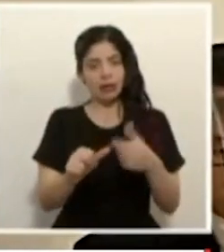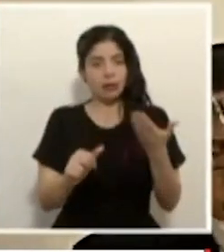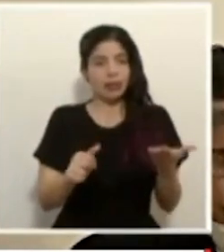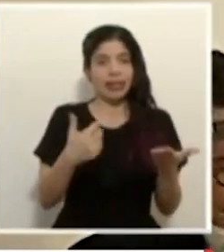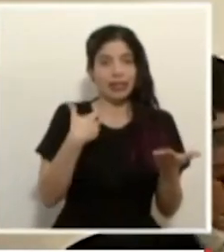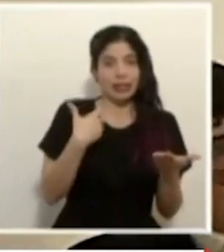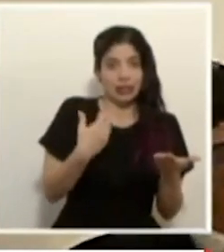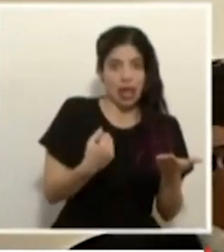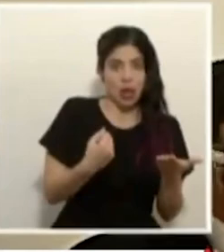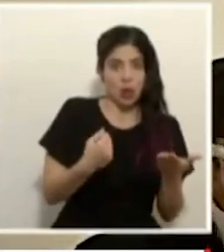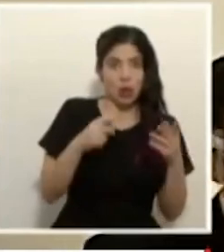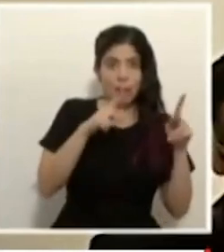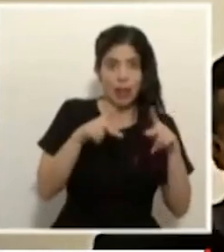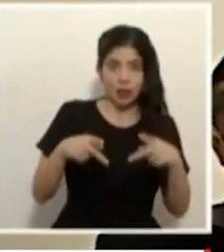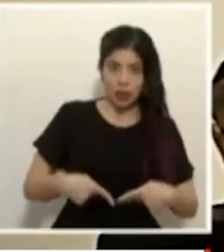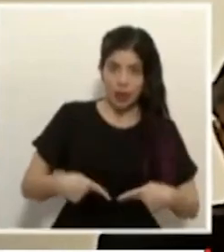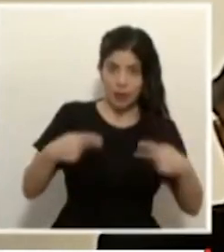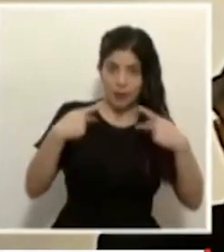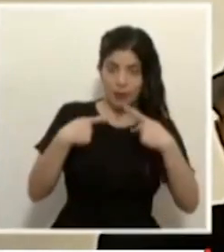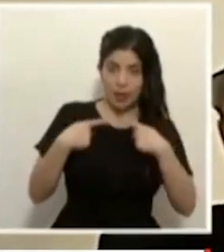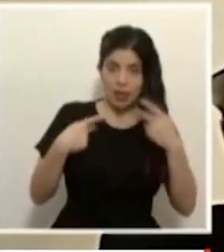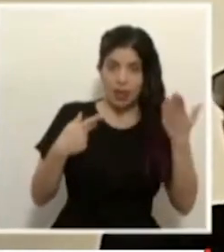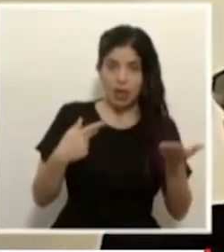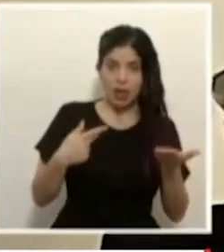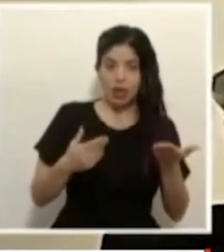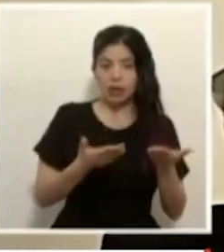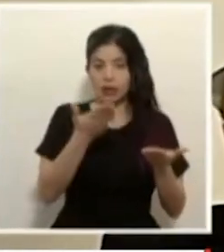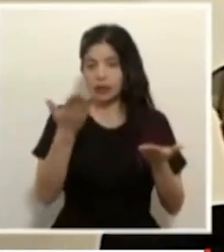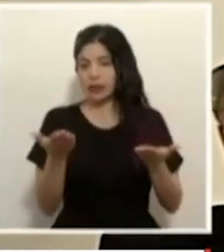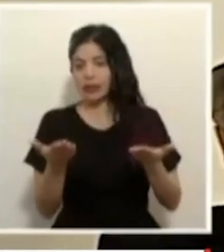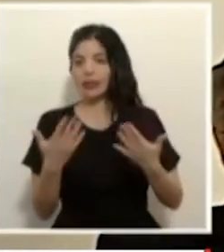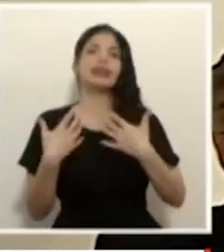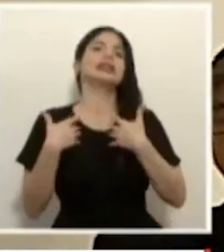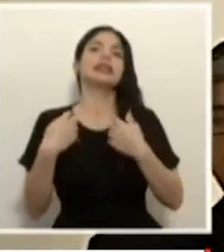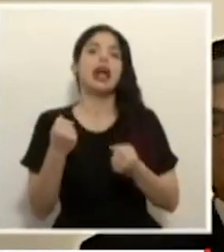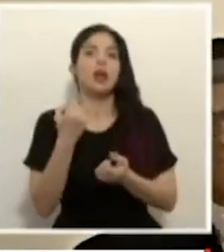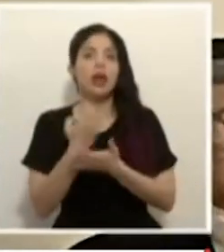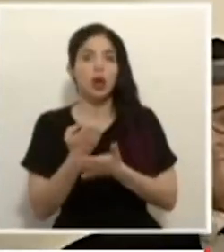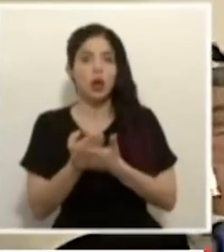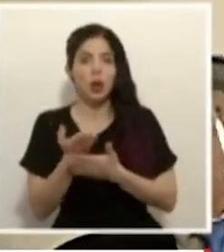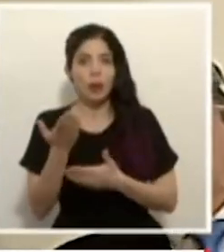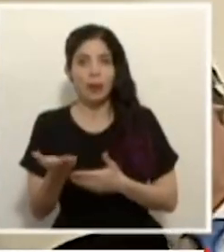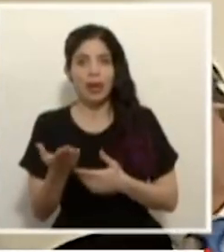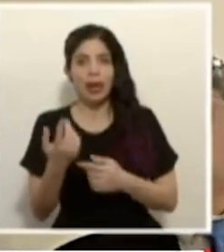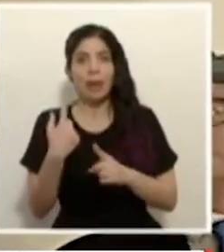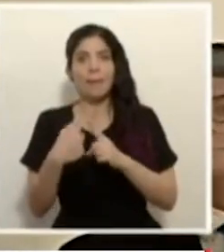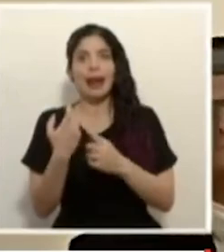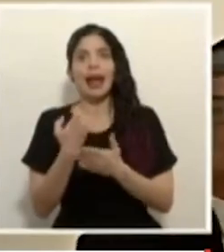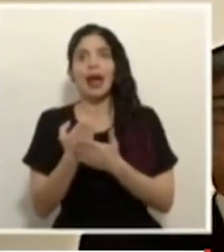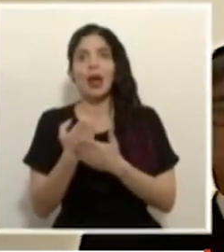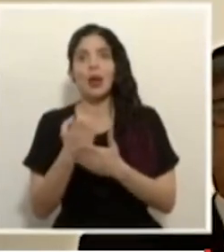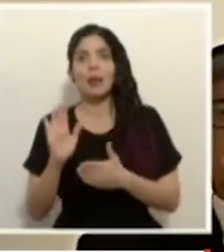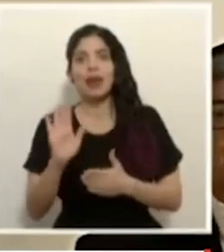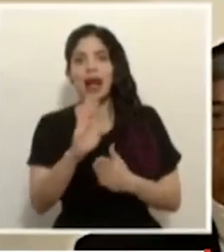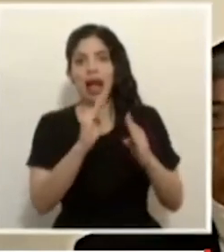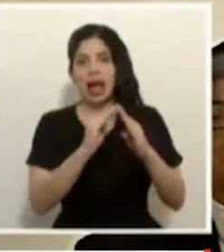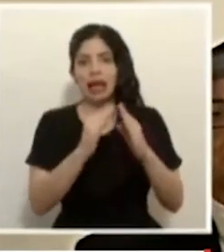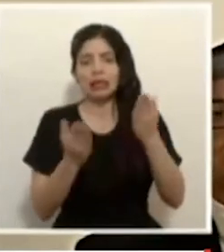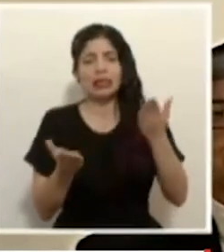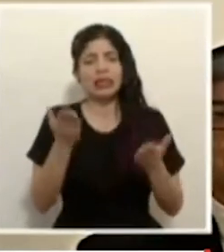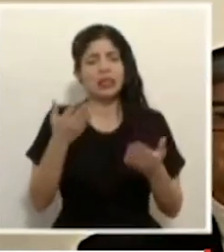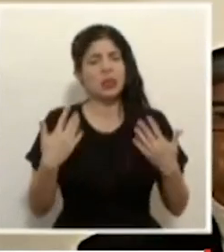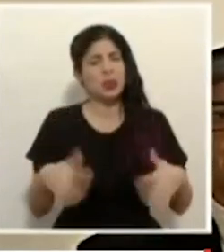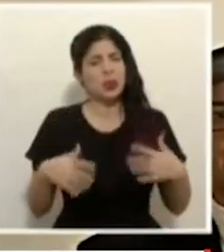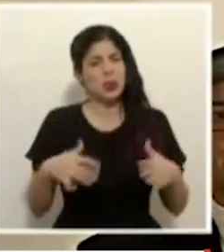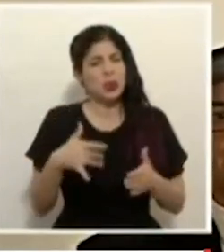y la vida de las personas y la salud económica y de la economía de los hogares. balance delicado